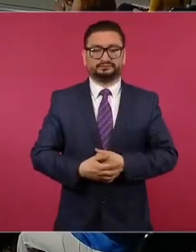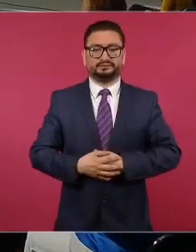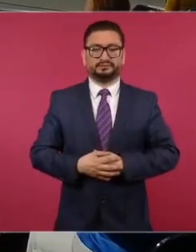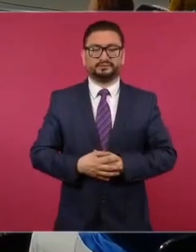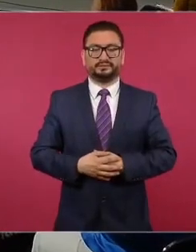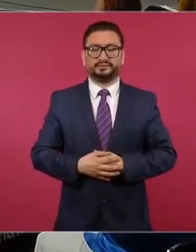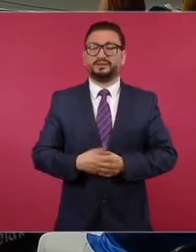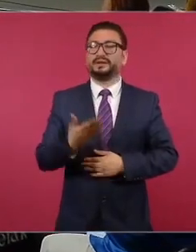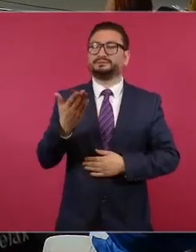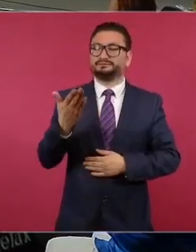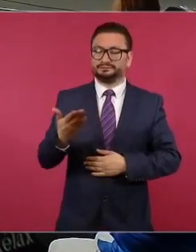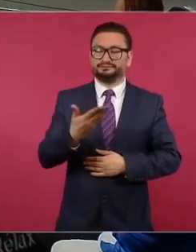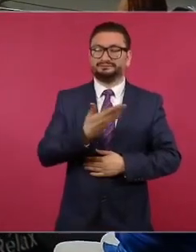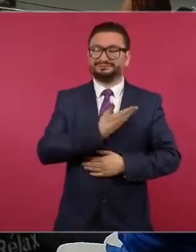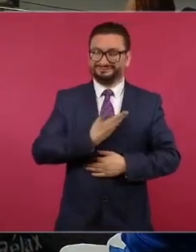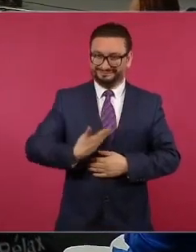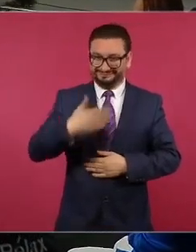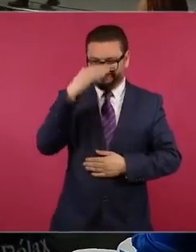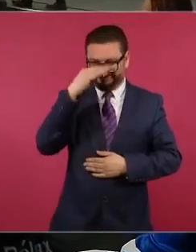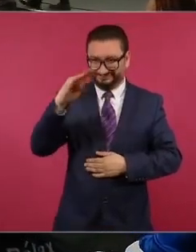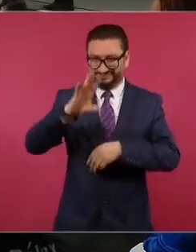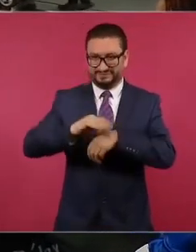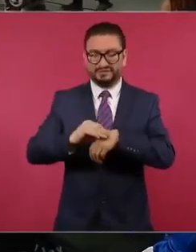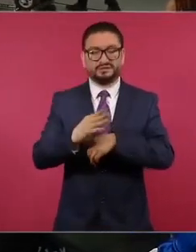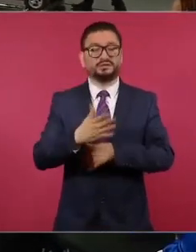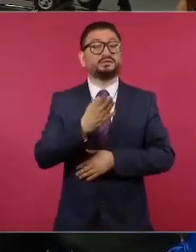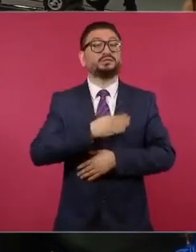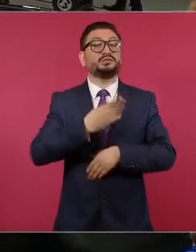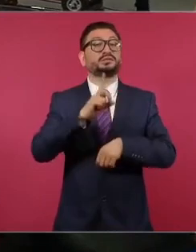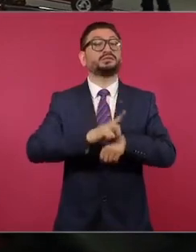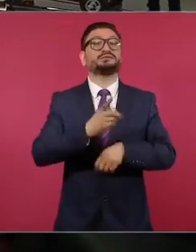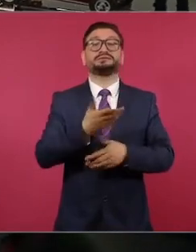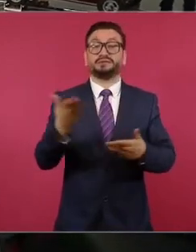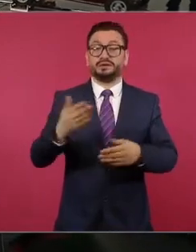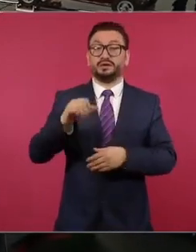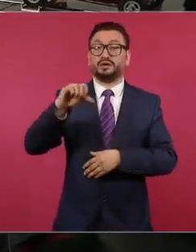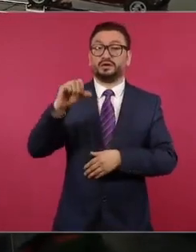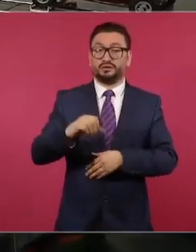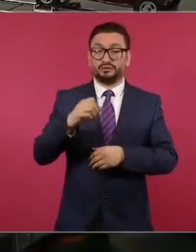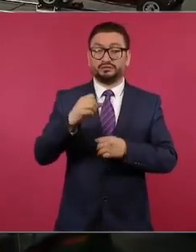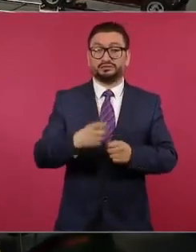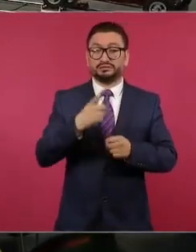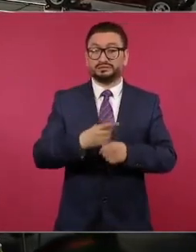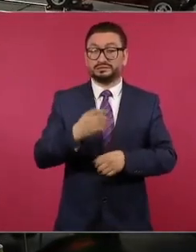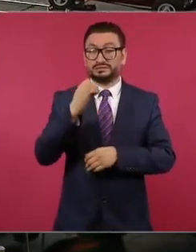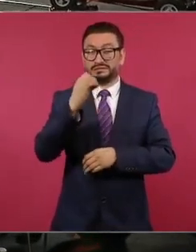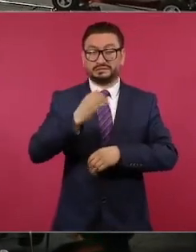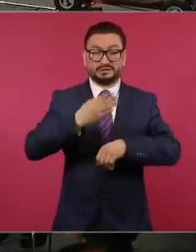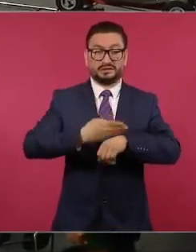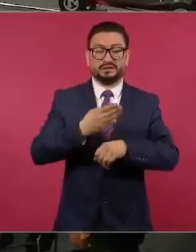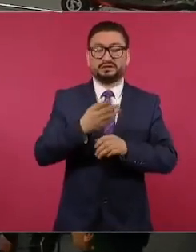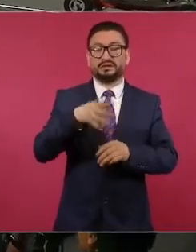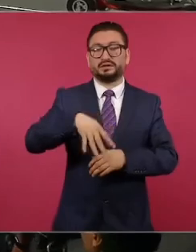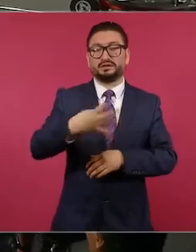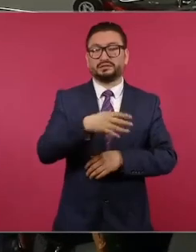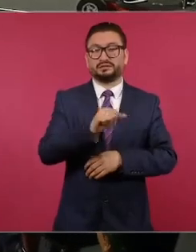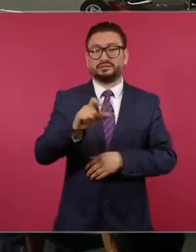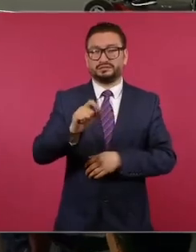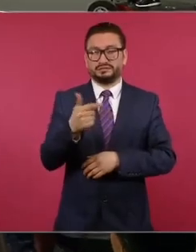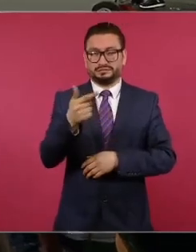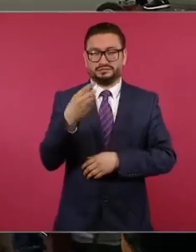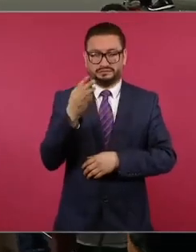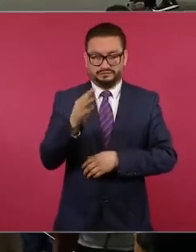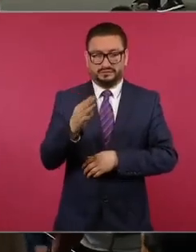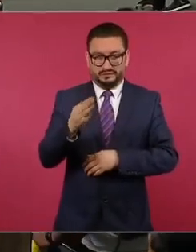Con su permiso, señor presidente. Muy buenos días. Vamos a ver el avance de cero impunidad del 14 al 27 de mayo.